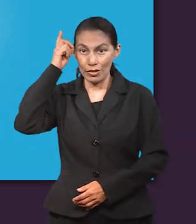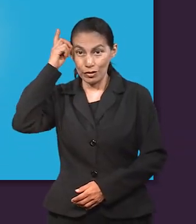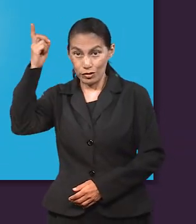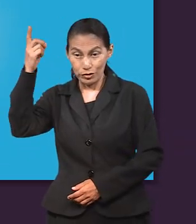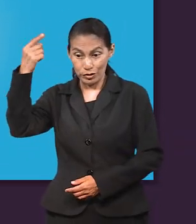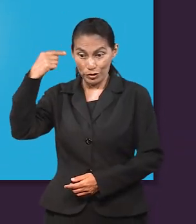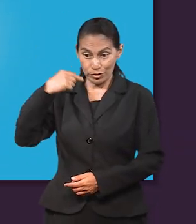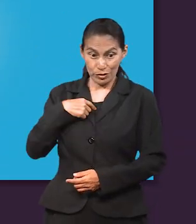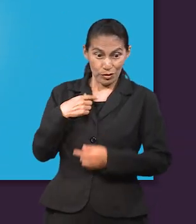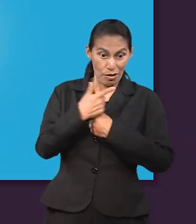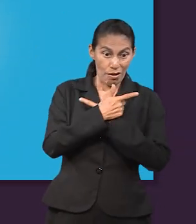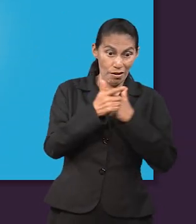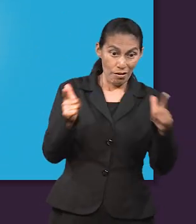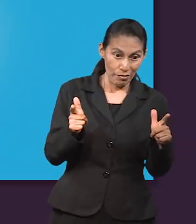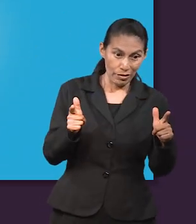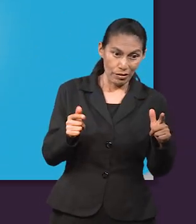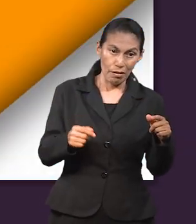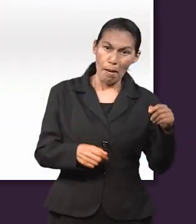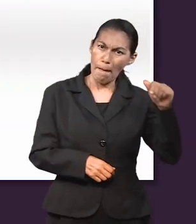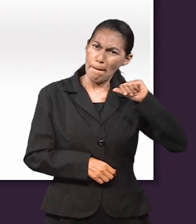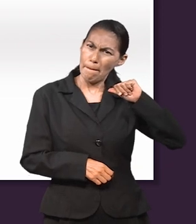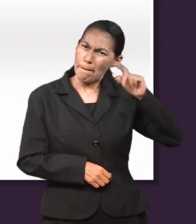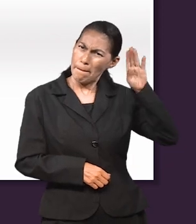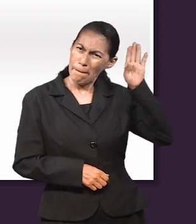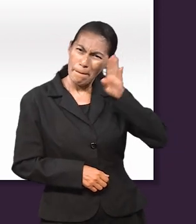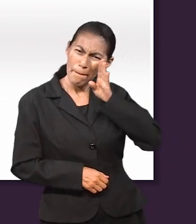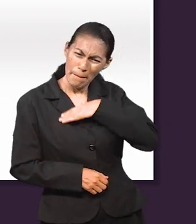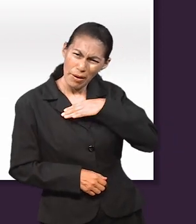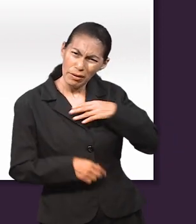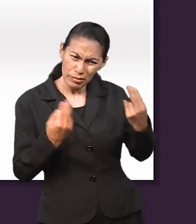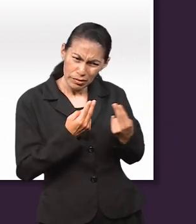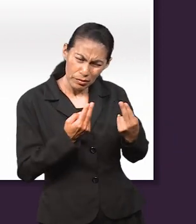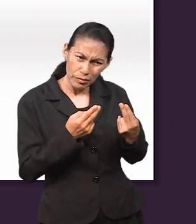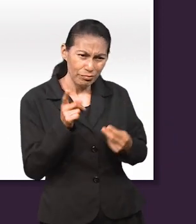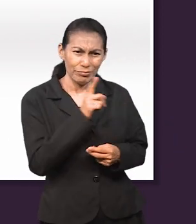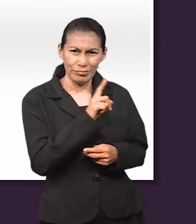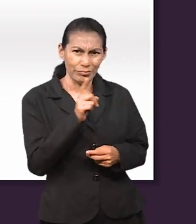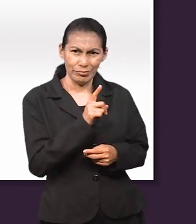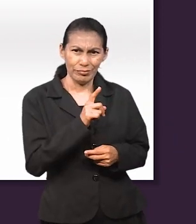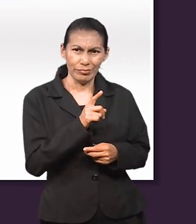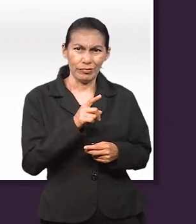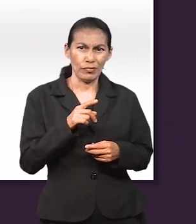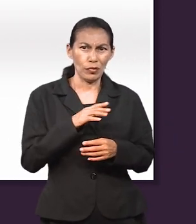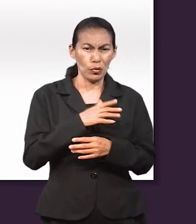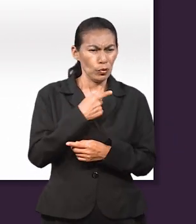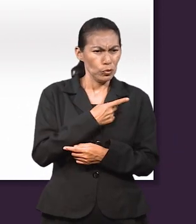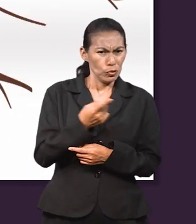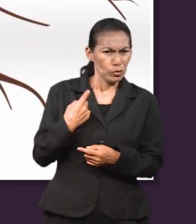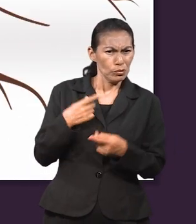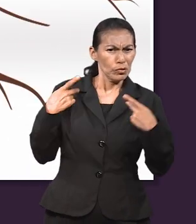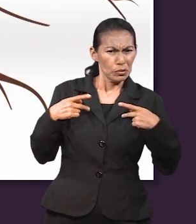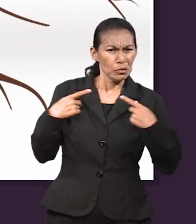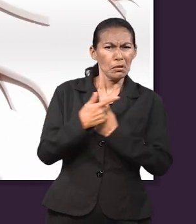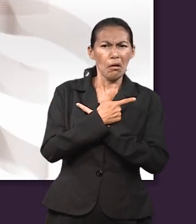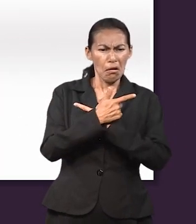El hecho de que Dios nos haya creado libres no hace del mal un elemento necesario. El mal tiene sus raíces en la